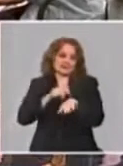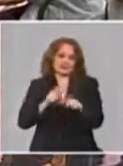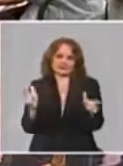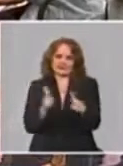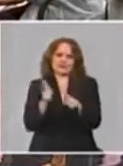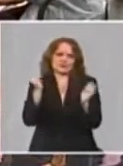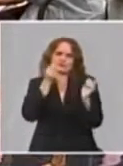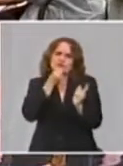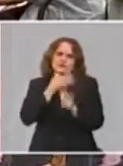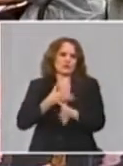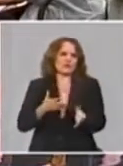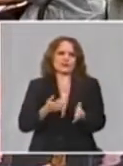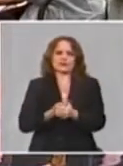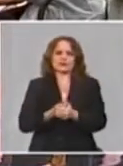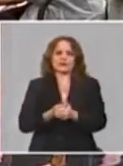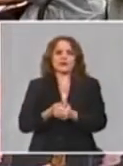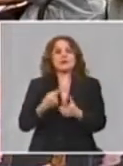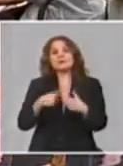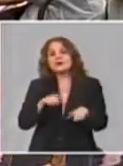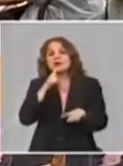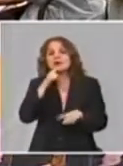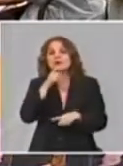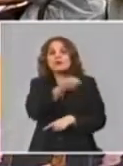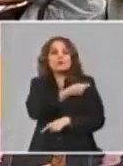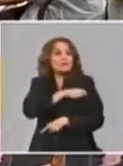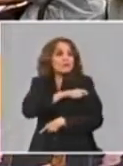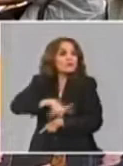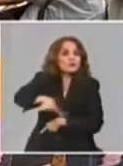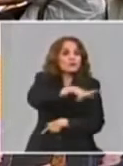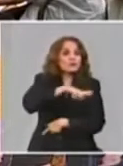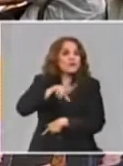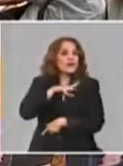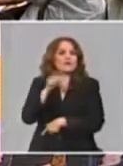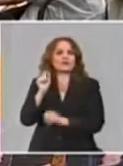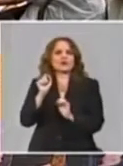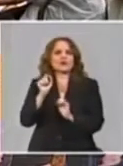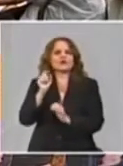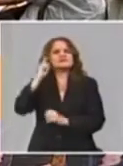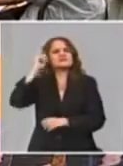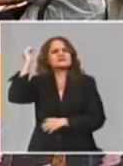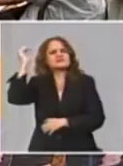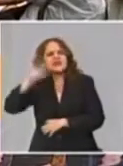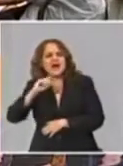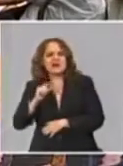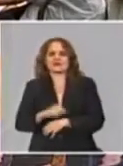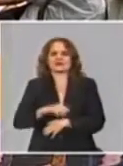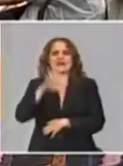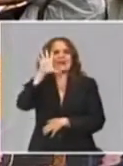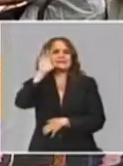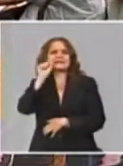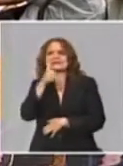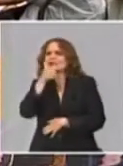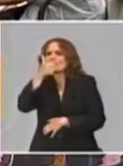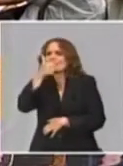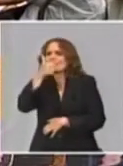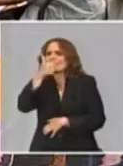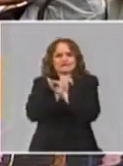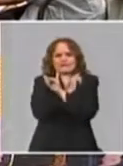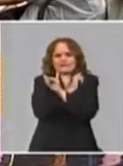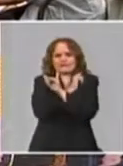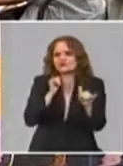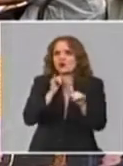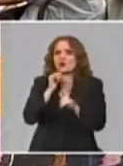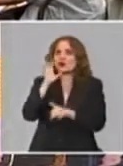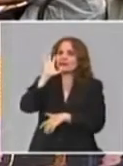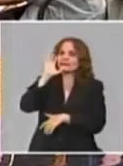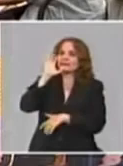pero la población ha estado tan al tanto, está entendiendo tan bien y ha llevado tan bien y ha seguido